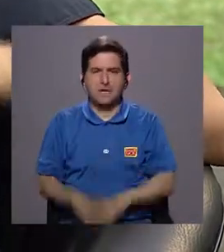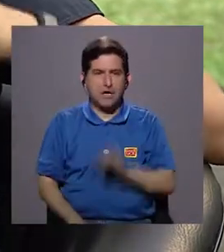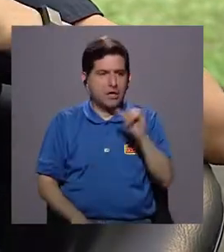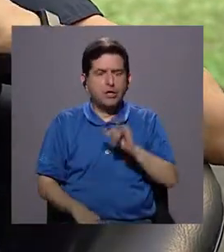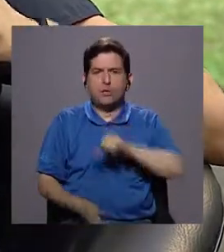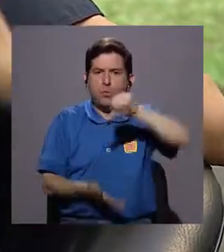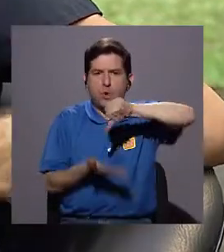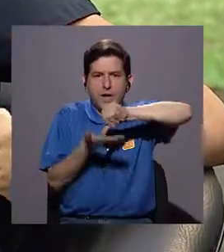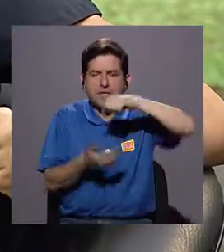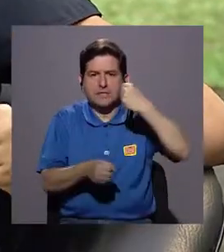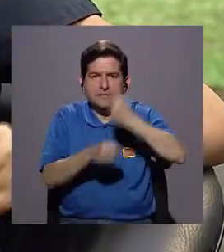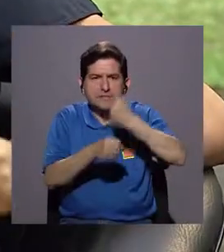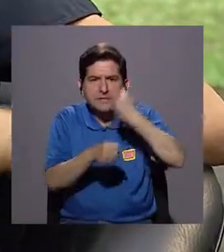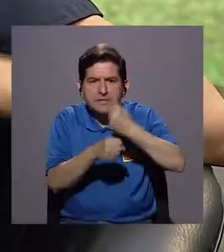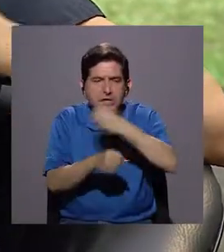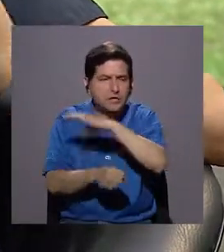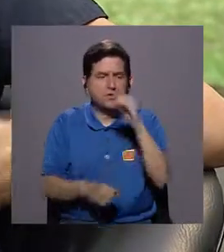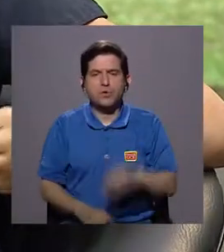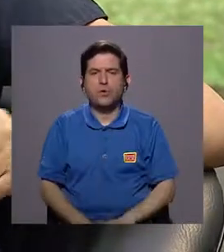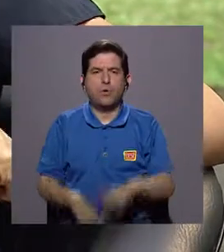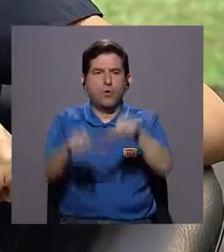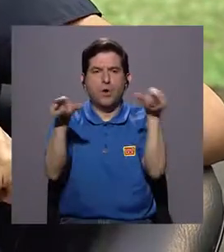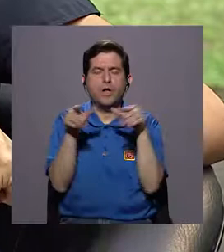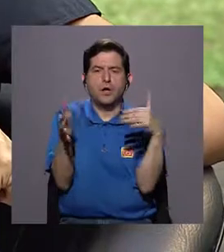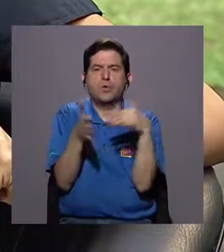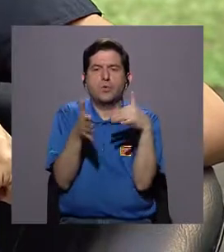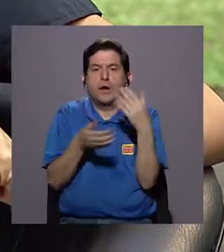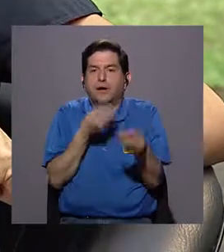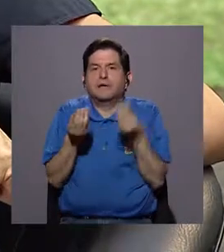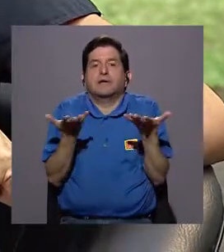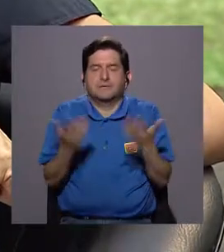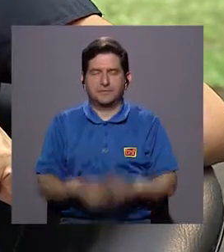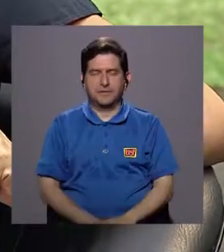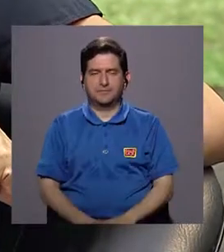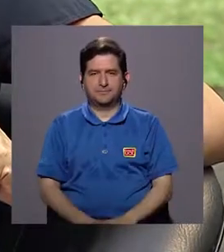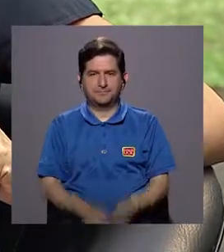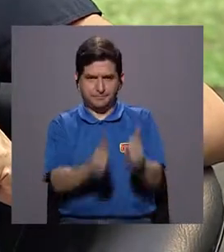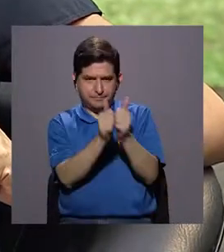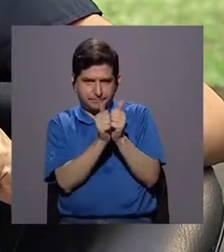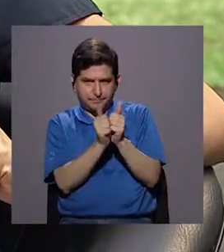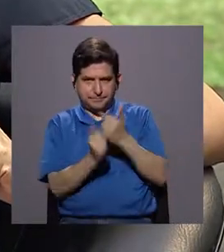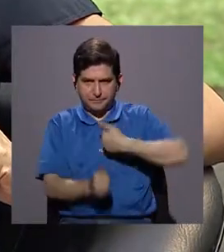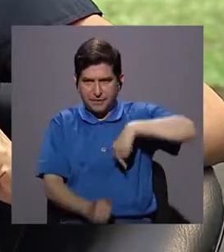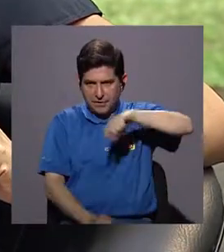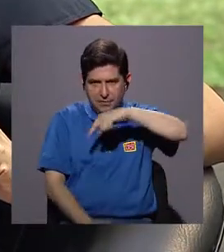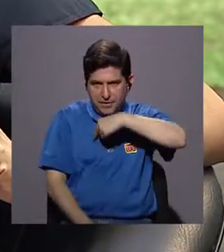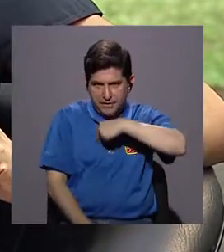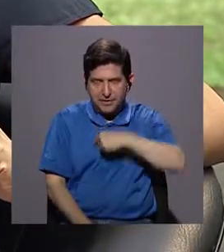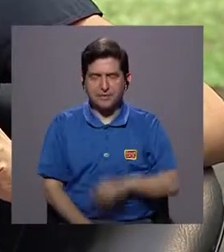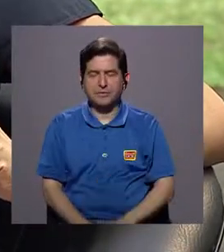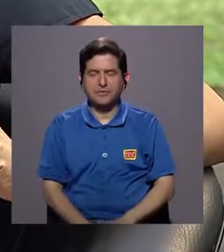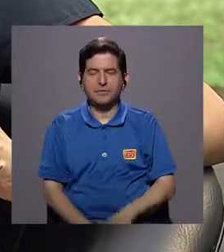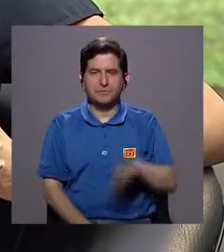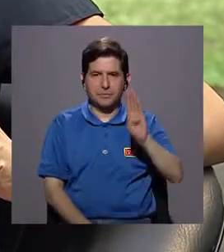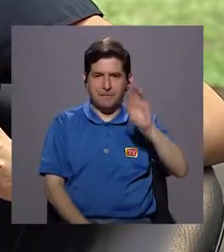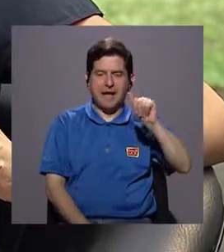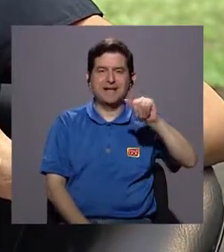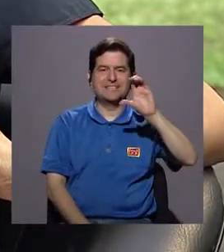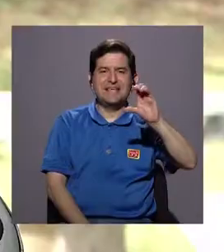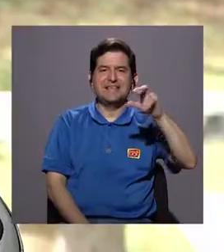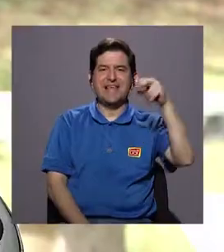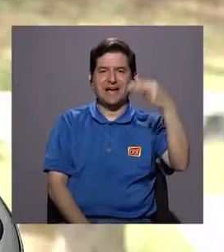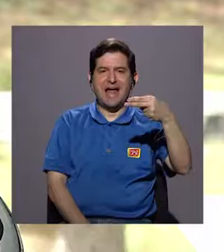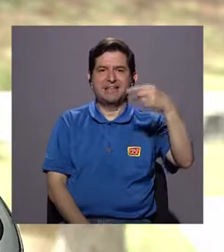en nuestros centros de trabajo y en nuestros centros de estudio? Para ello nos acompaña la bachiller